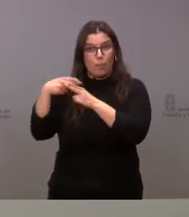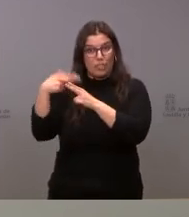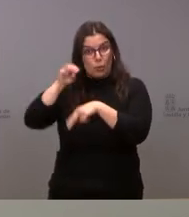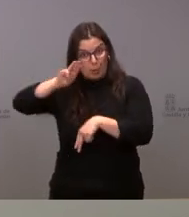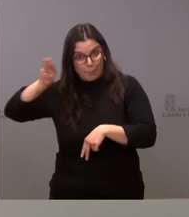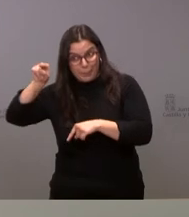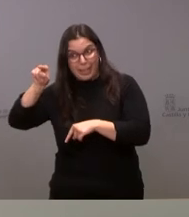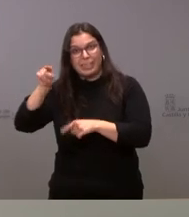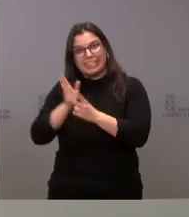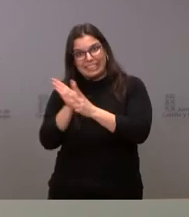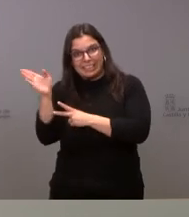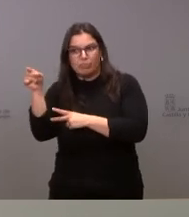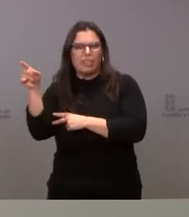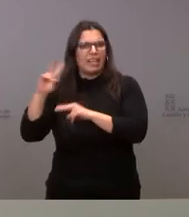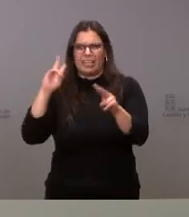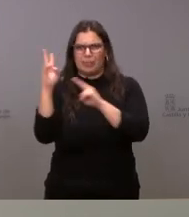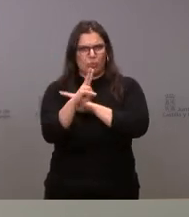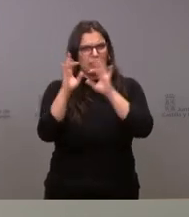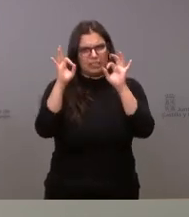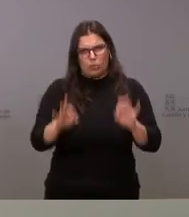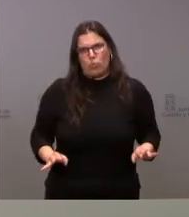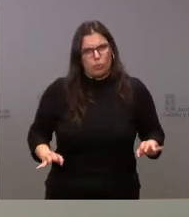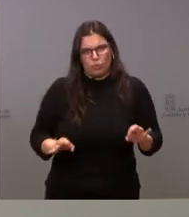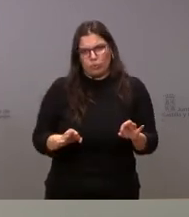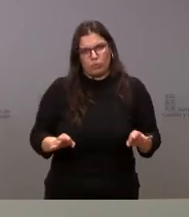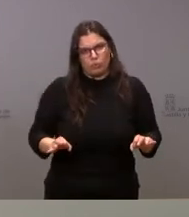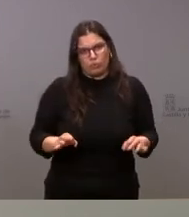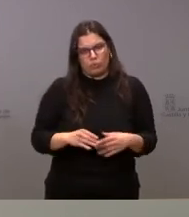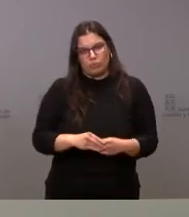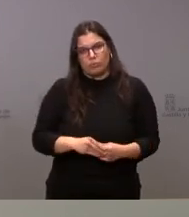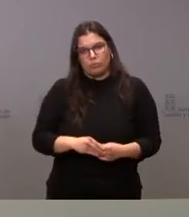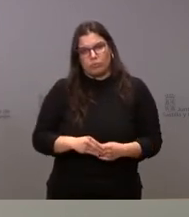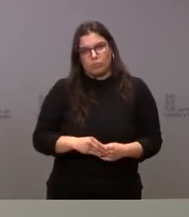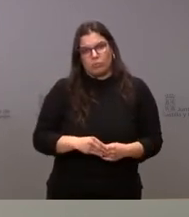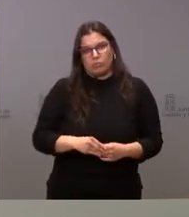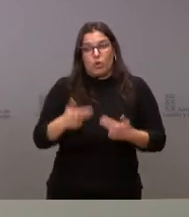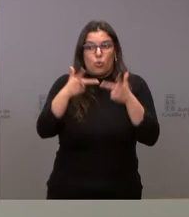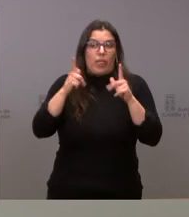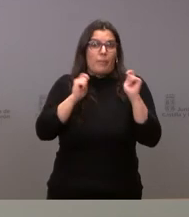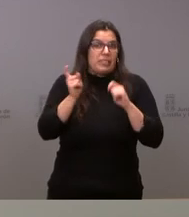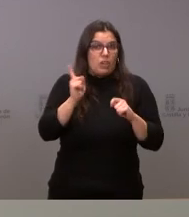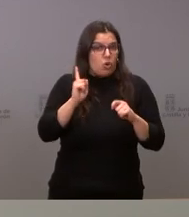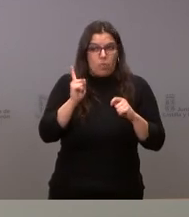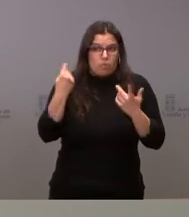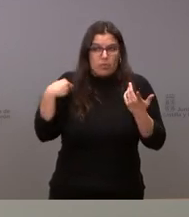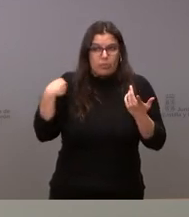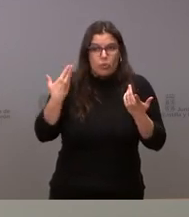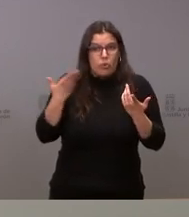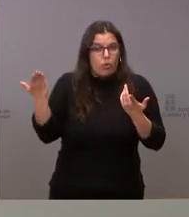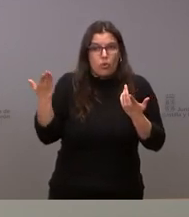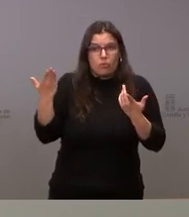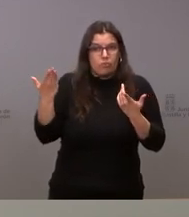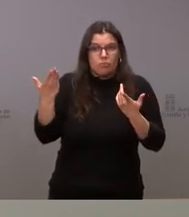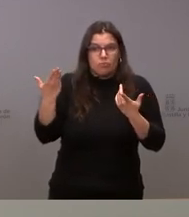pues estoy convencido que unos y otros les podrán resolver incluso ya no solamente que fuera una rueda de prensa sino a través de los